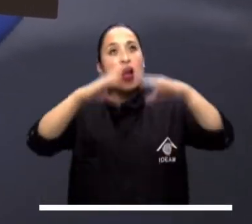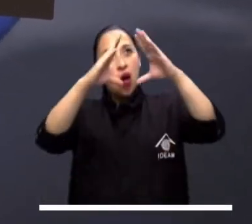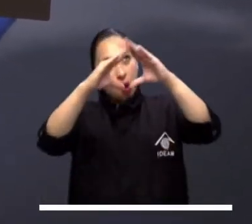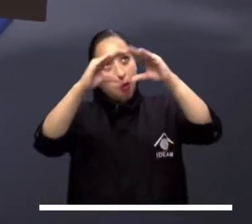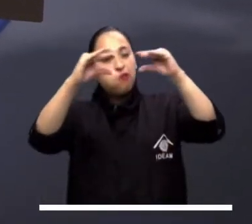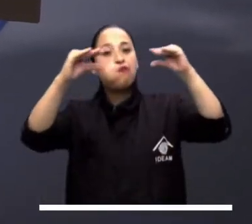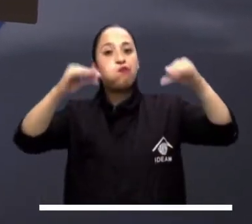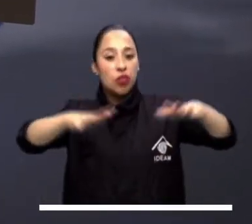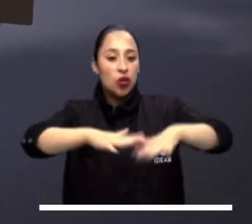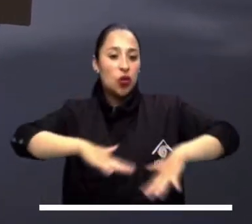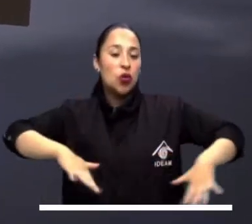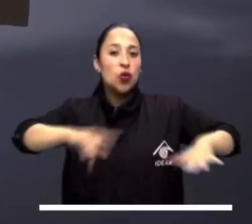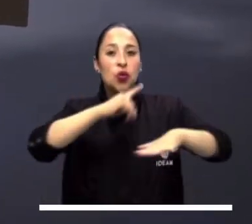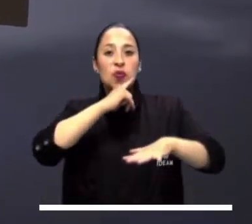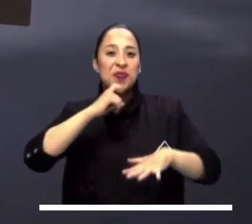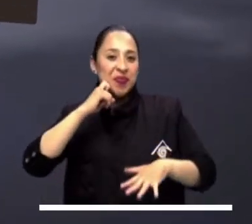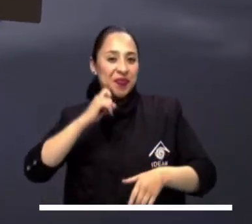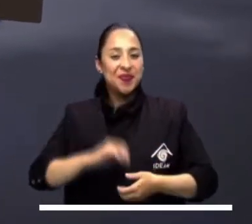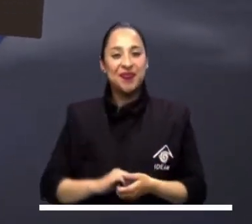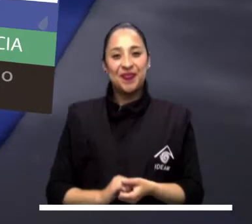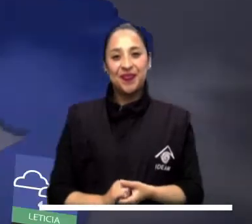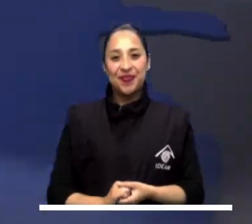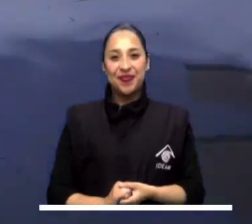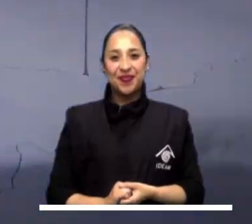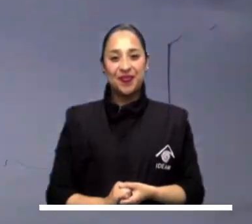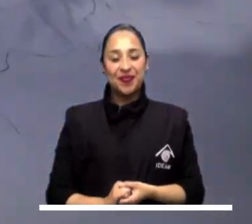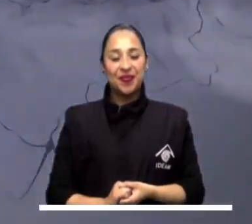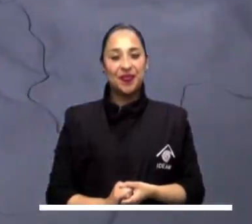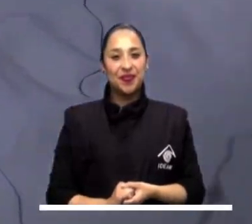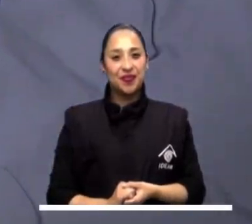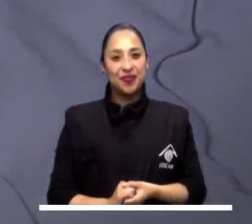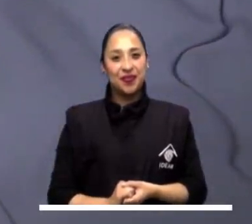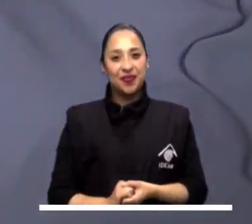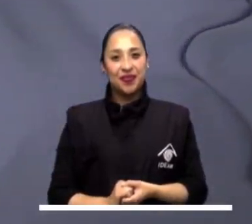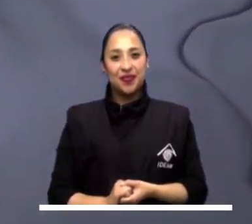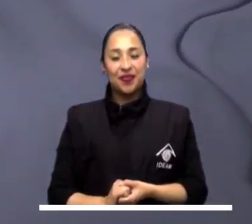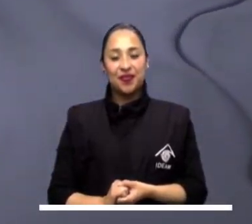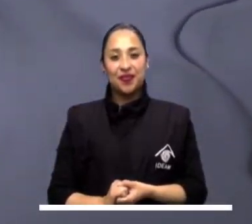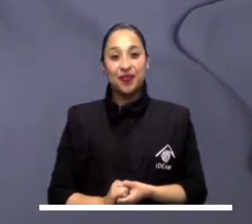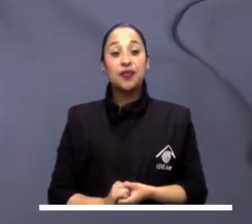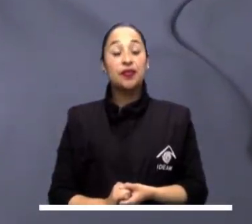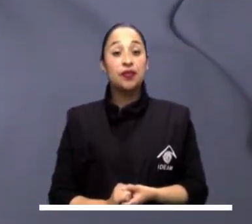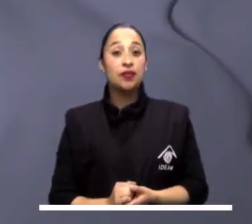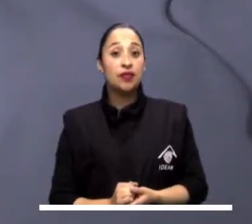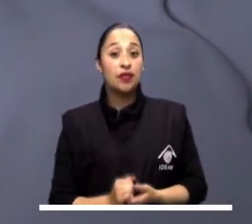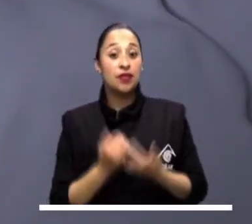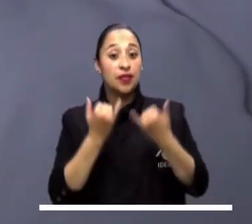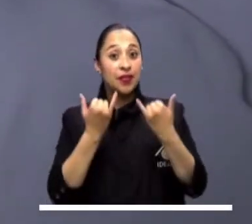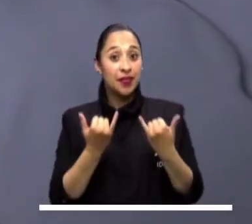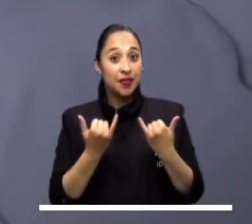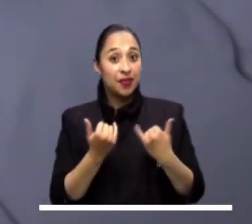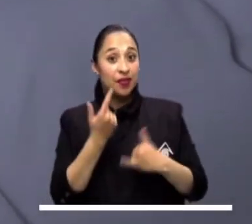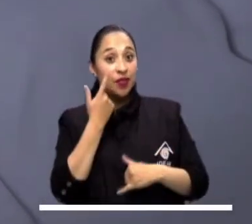partes de Amazonas, Baupés, Putumayo y Caquetá. Para Bogotá sigue el tiempo seco con nubosidad entre